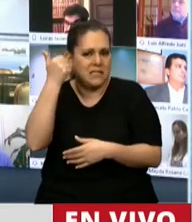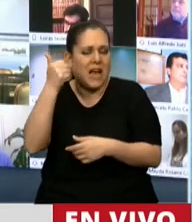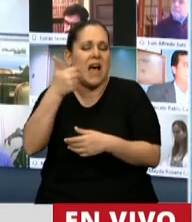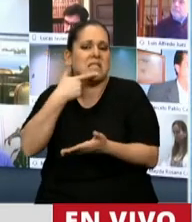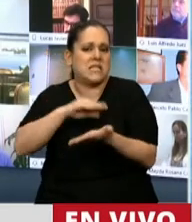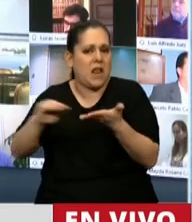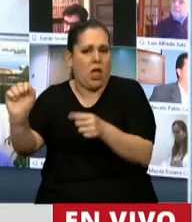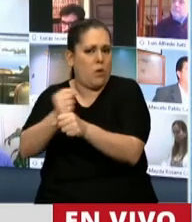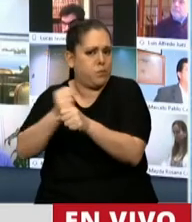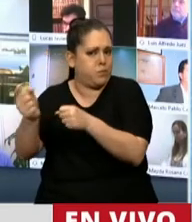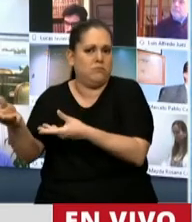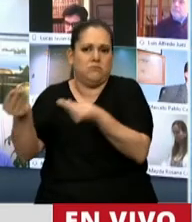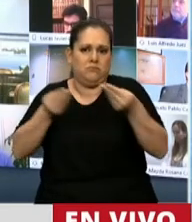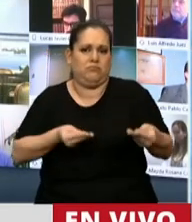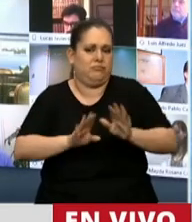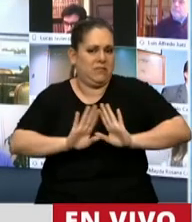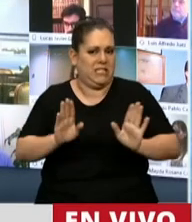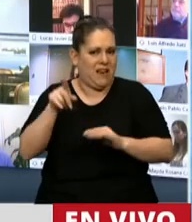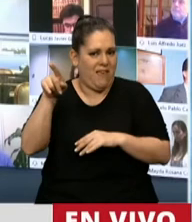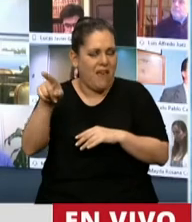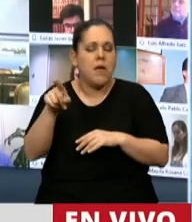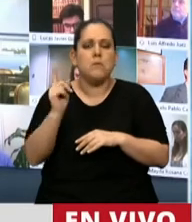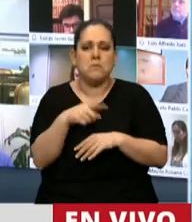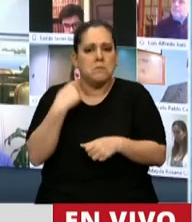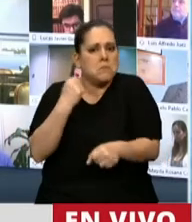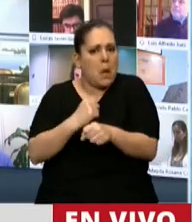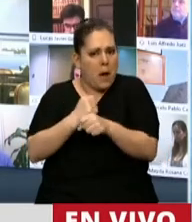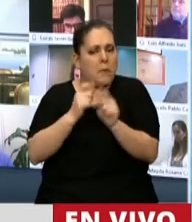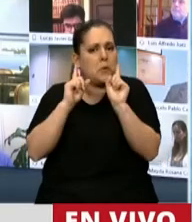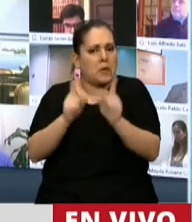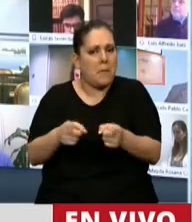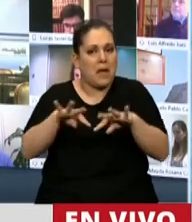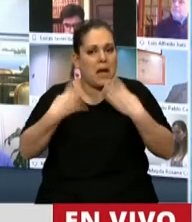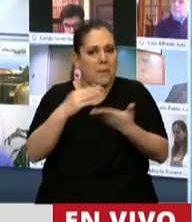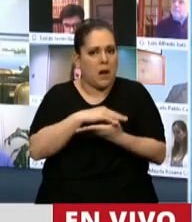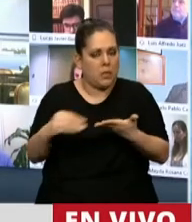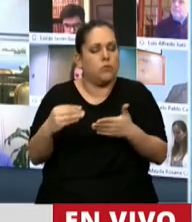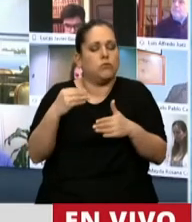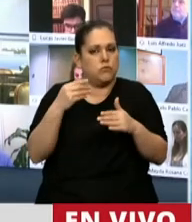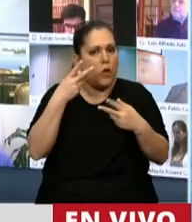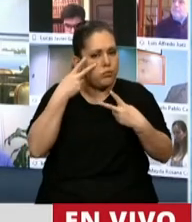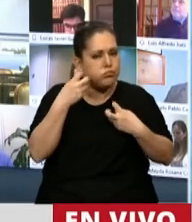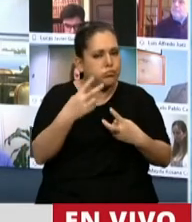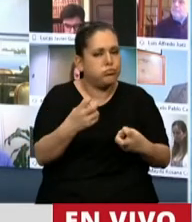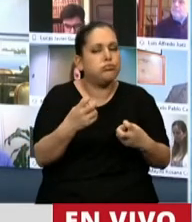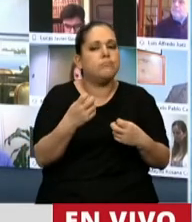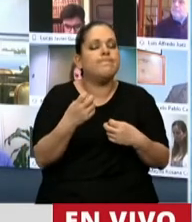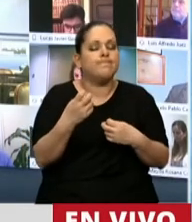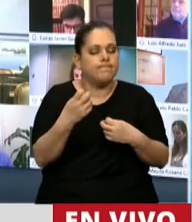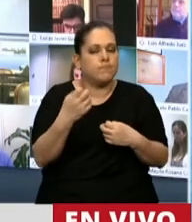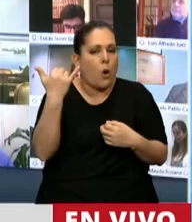unanimidad y que trabajamos en común también desde la Cámara de Diputados con un punto